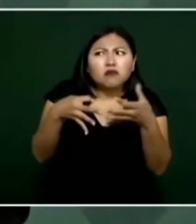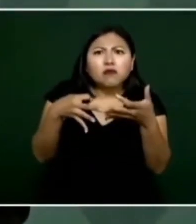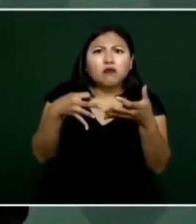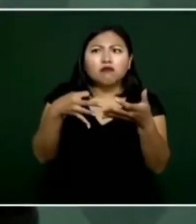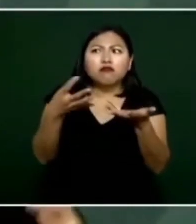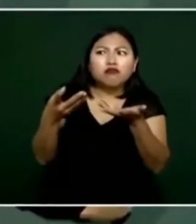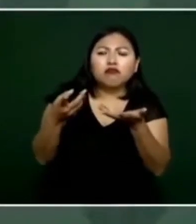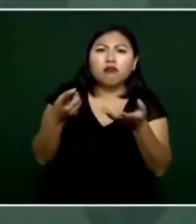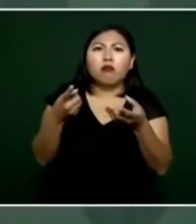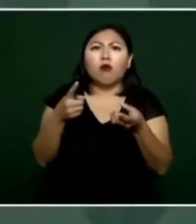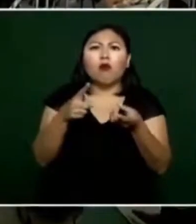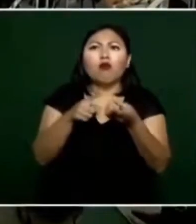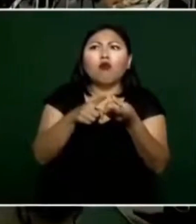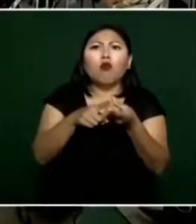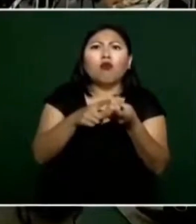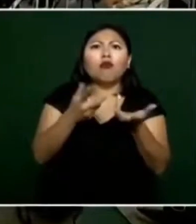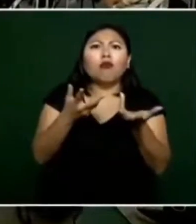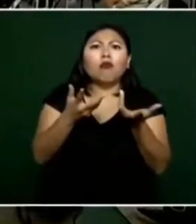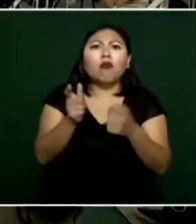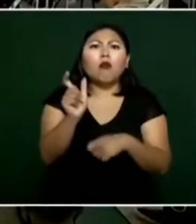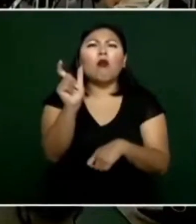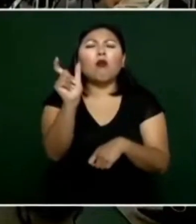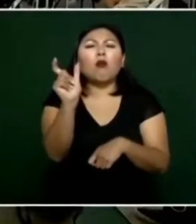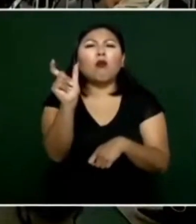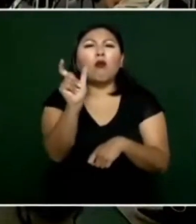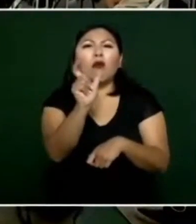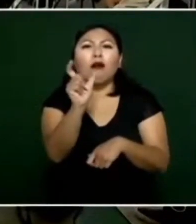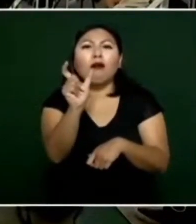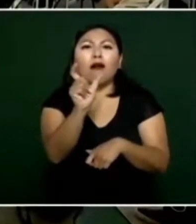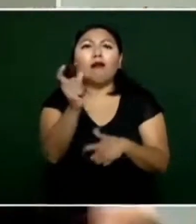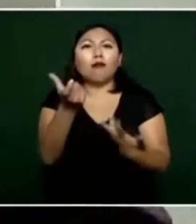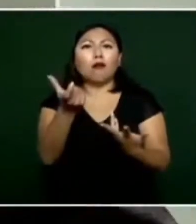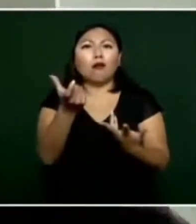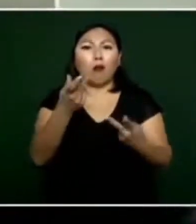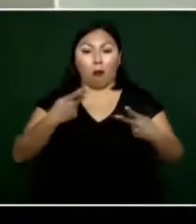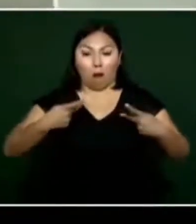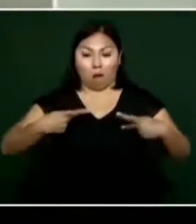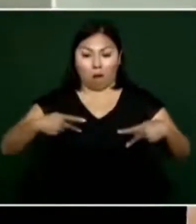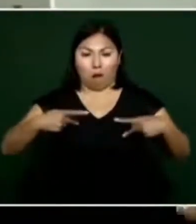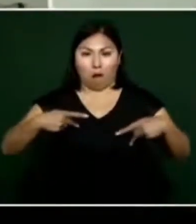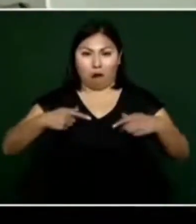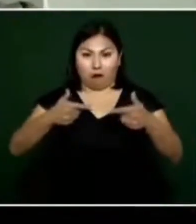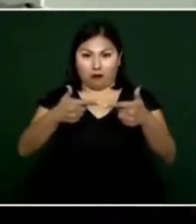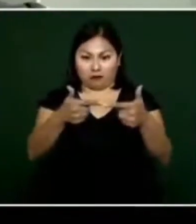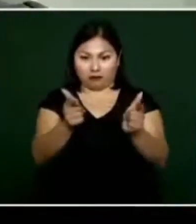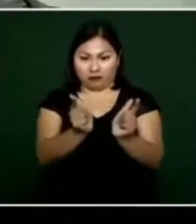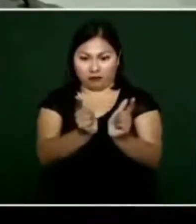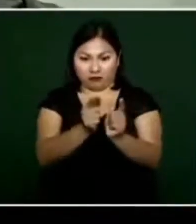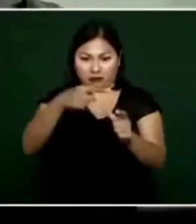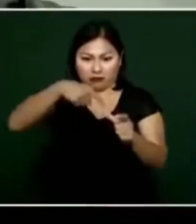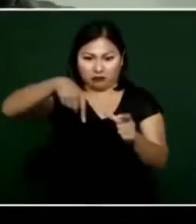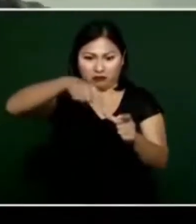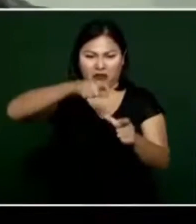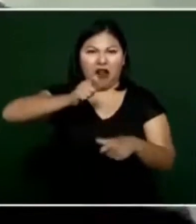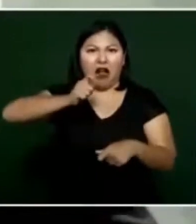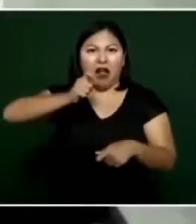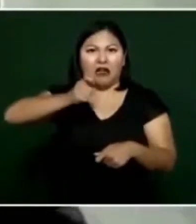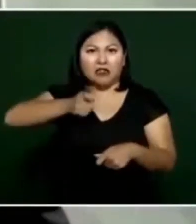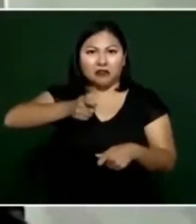¿cómo surgió el partido? que si volvemos al caso del PAN,